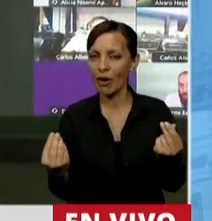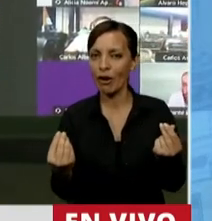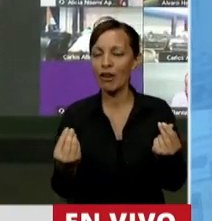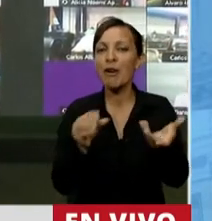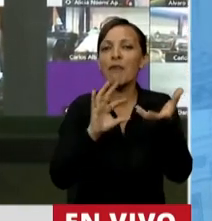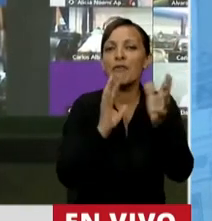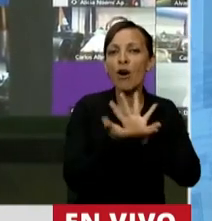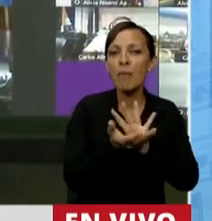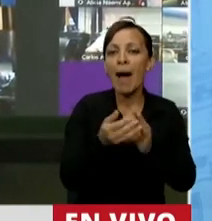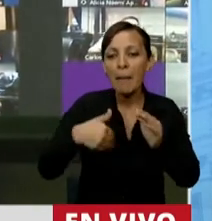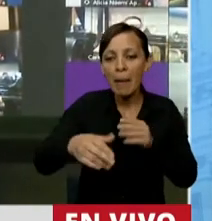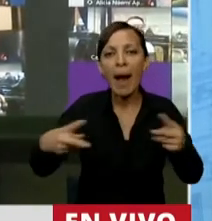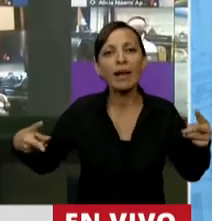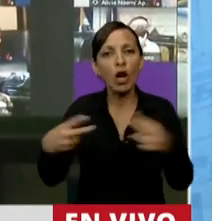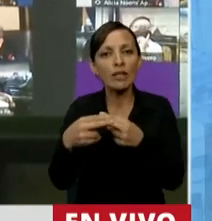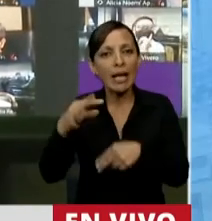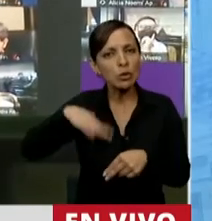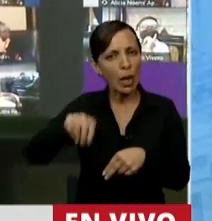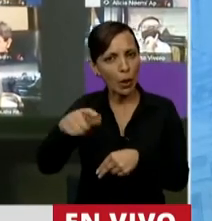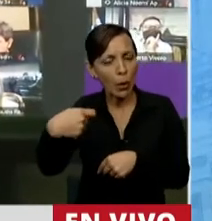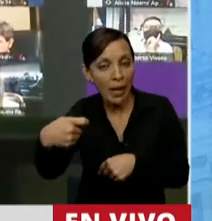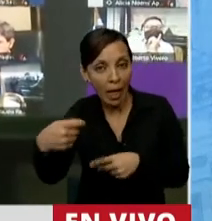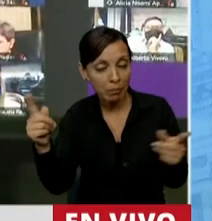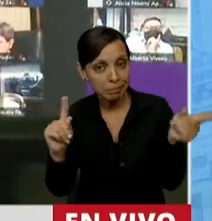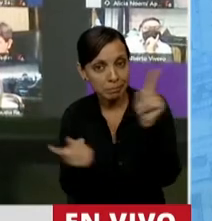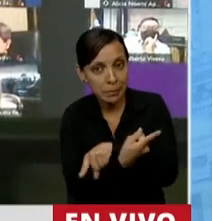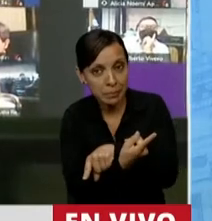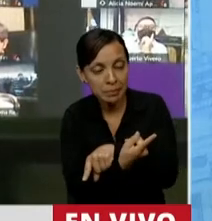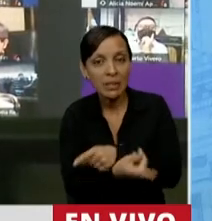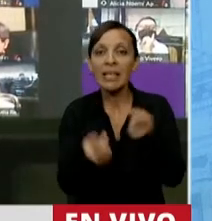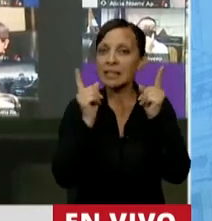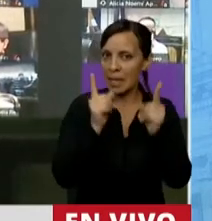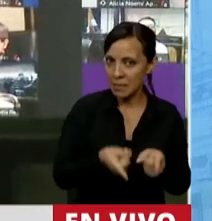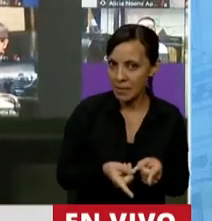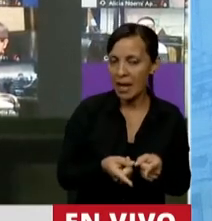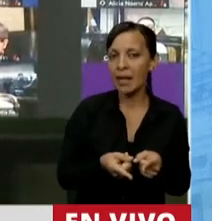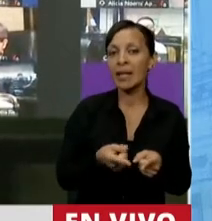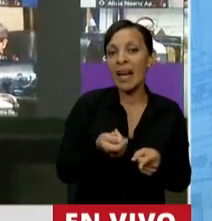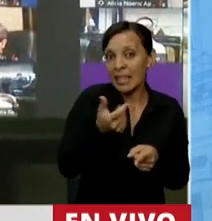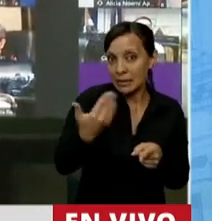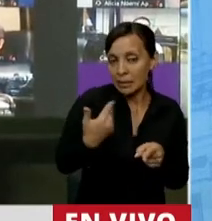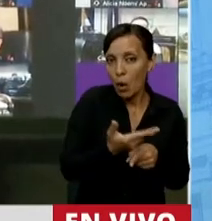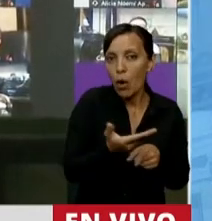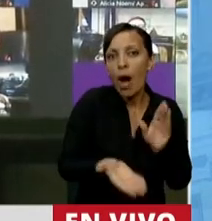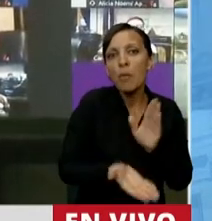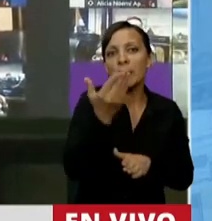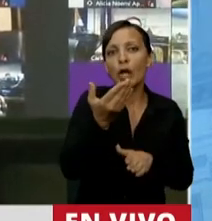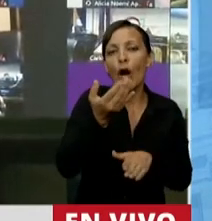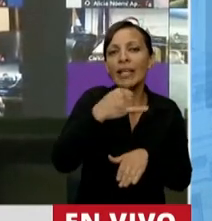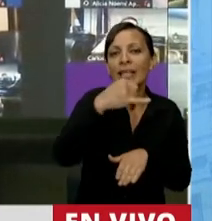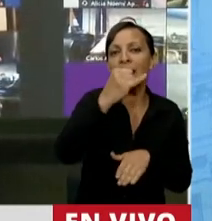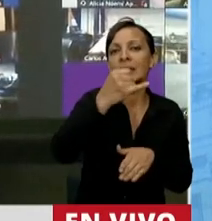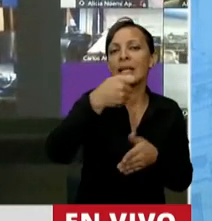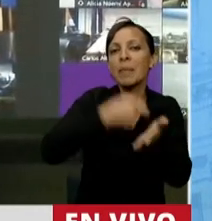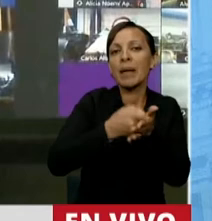manera recortará las jubilaciones y de manera paralela acaba de aumentar los intereses que